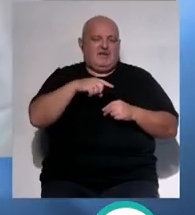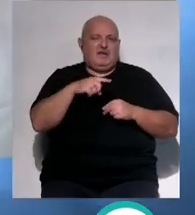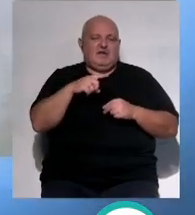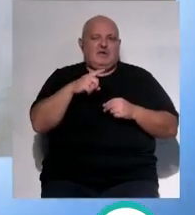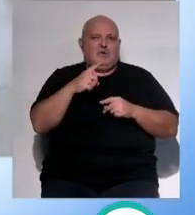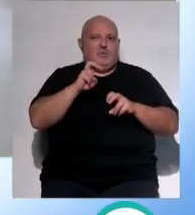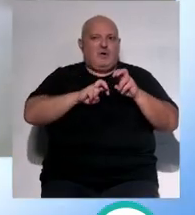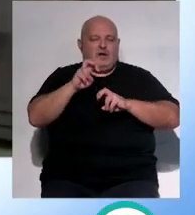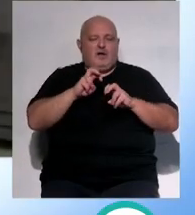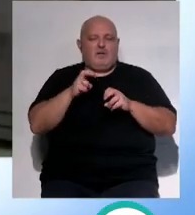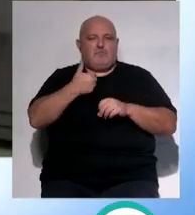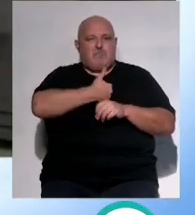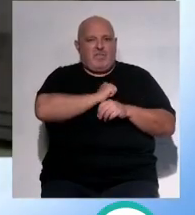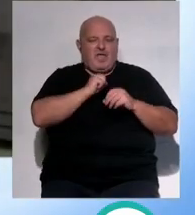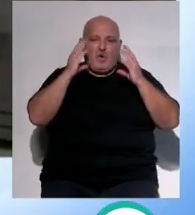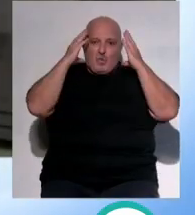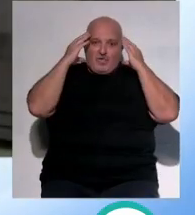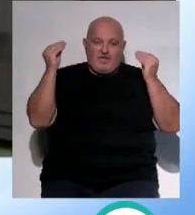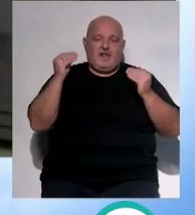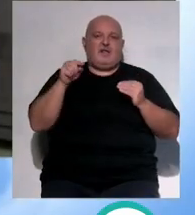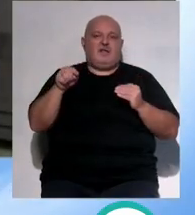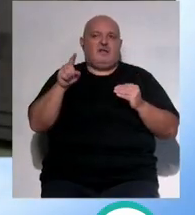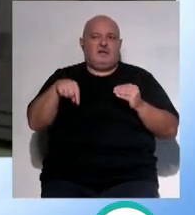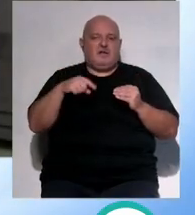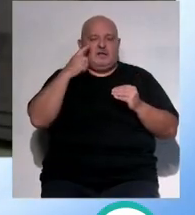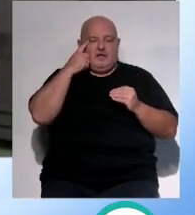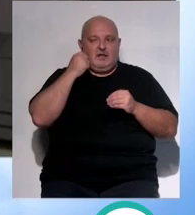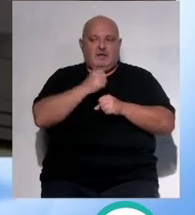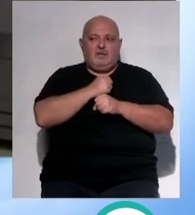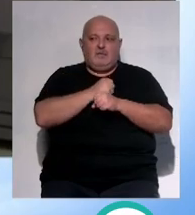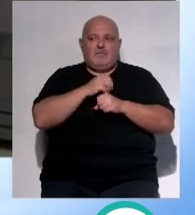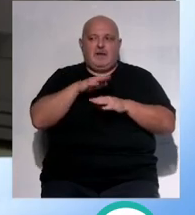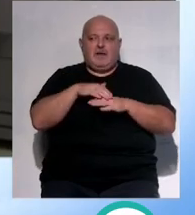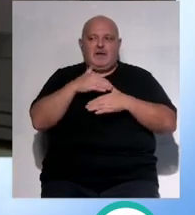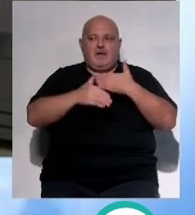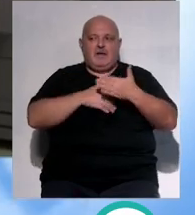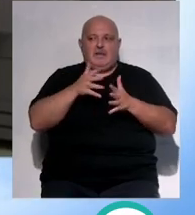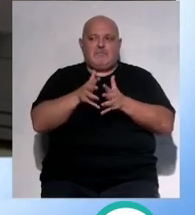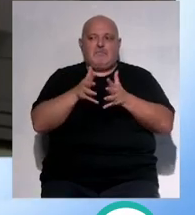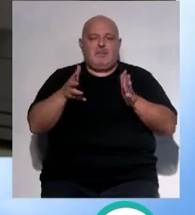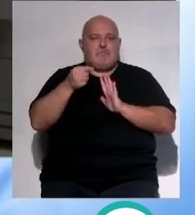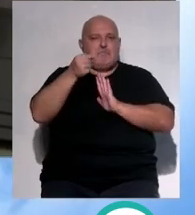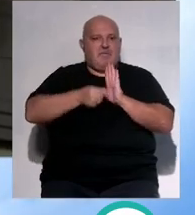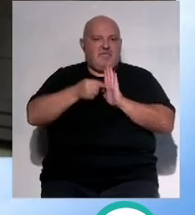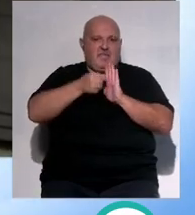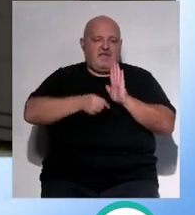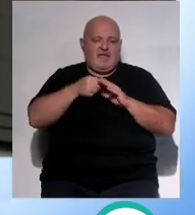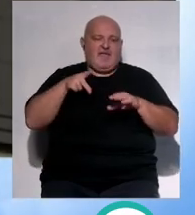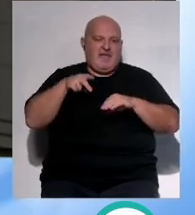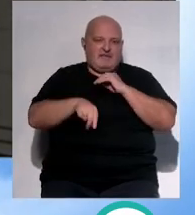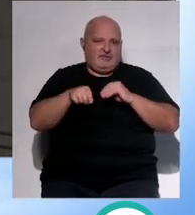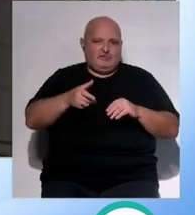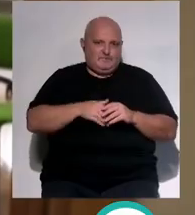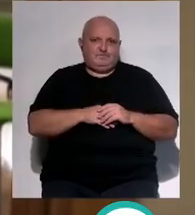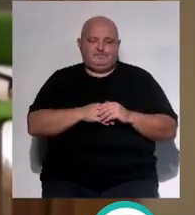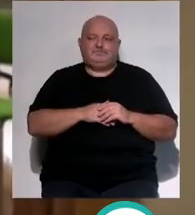sanitarios juntos con las fuerzas y cuerpos de seguridad del estado pues trabajamos para incrementar las medidas que puedan evitar este tipo de